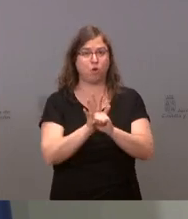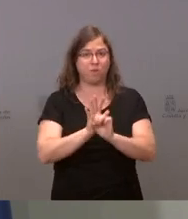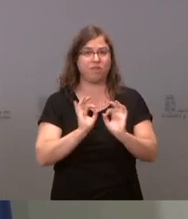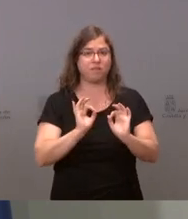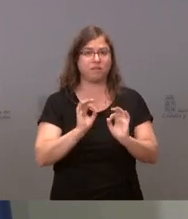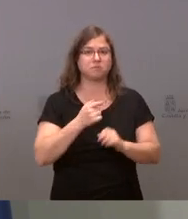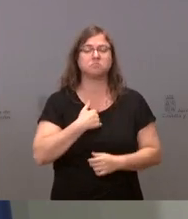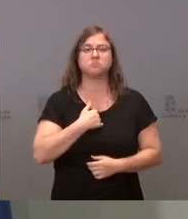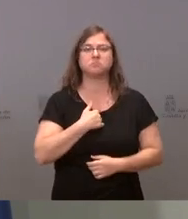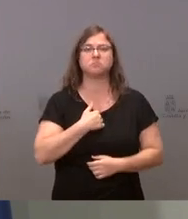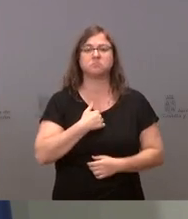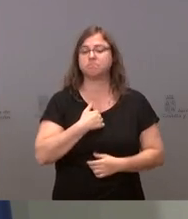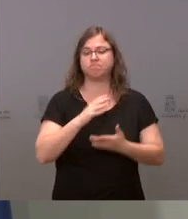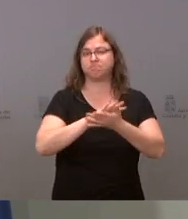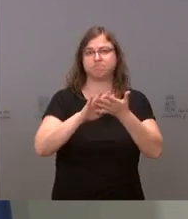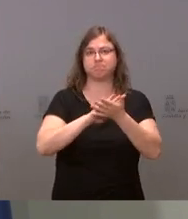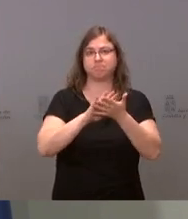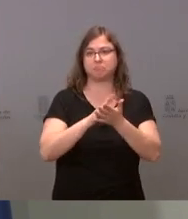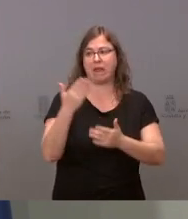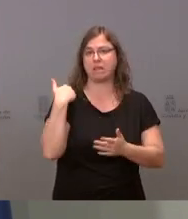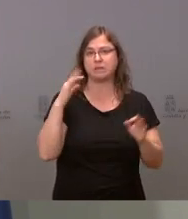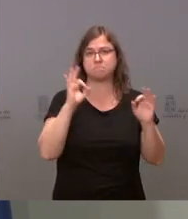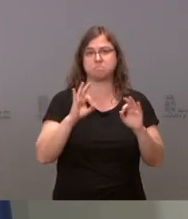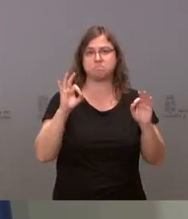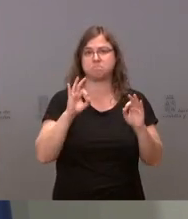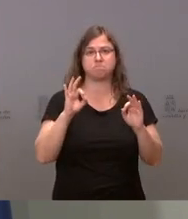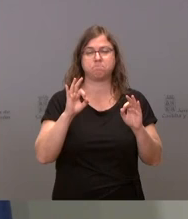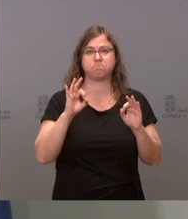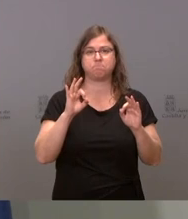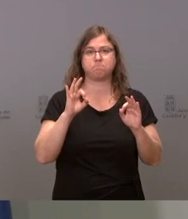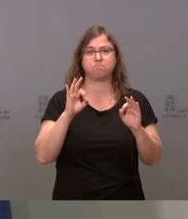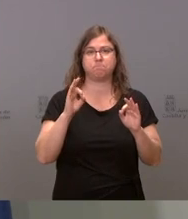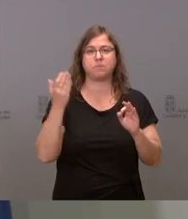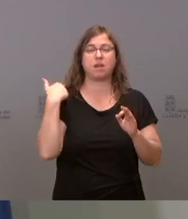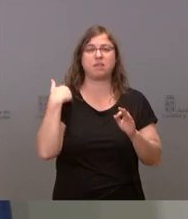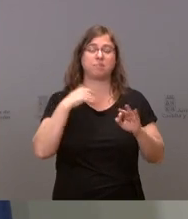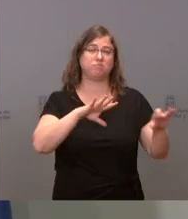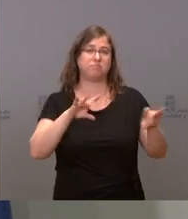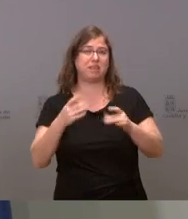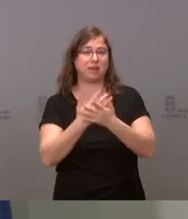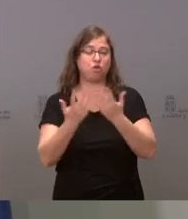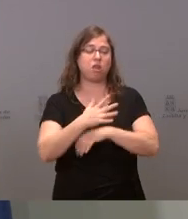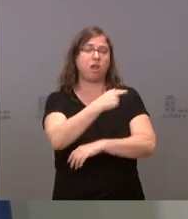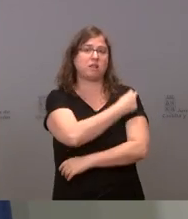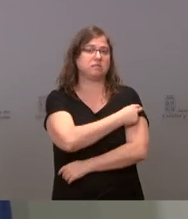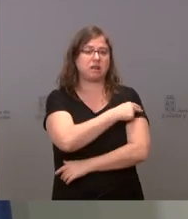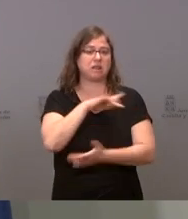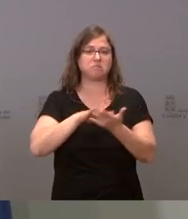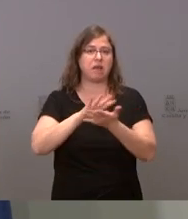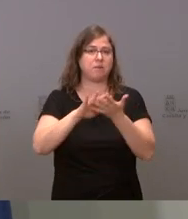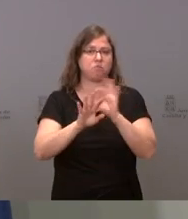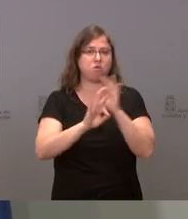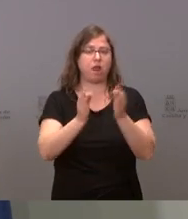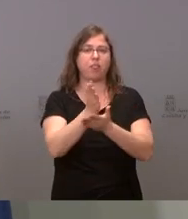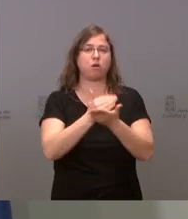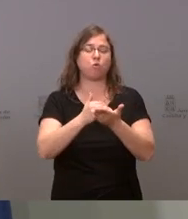este asunto no fue tratado ayer en la interterritorial de sanidad, y que nosotros lo único